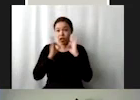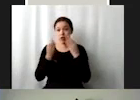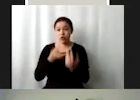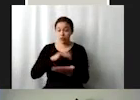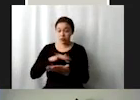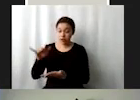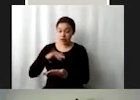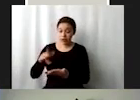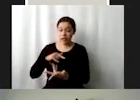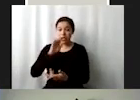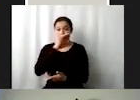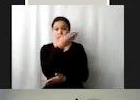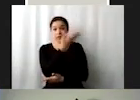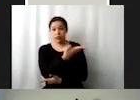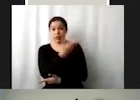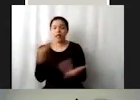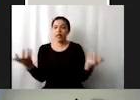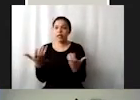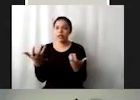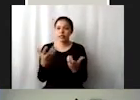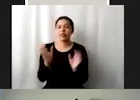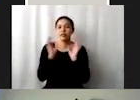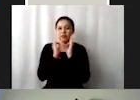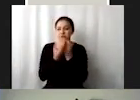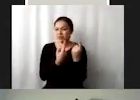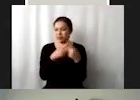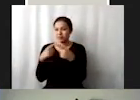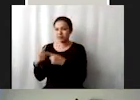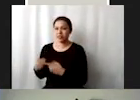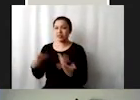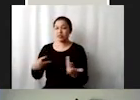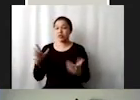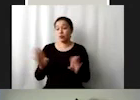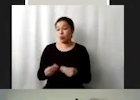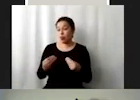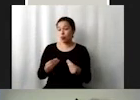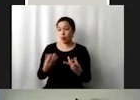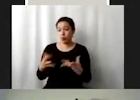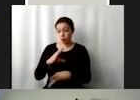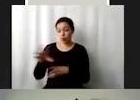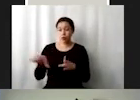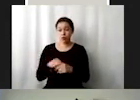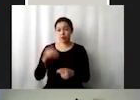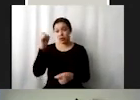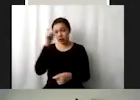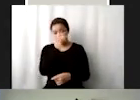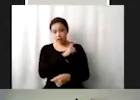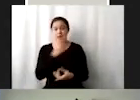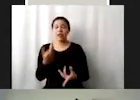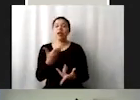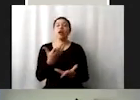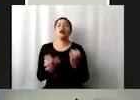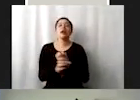exigirla y de implementarla entonces es muy muy compleja otro aspecto importante para ustedes